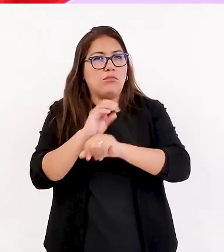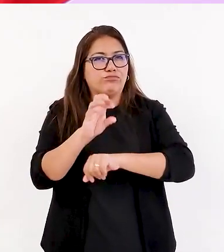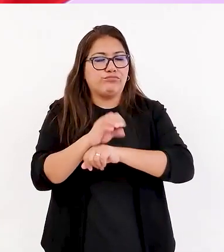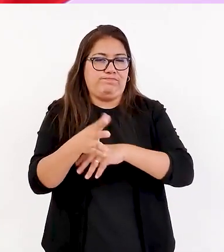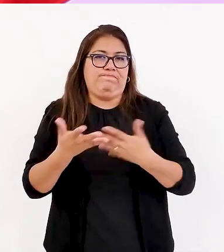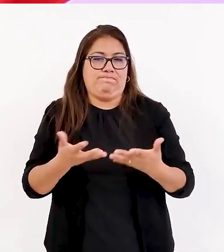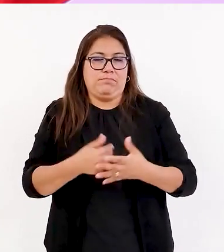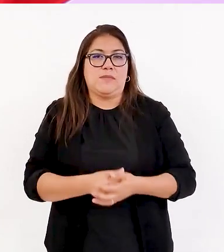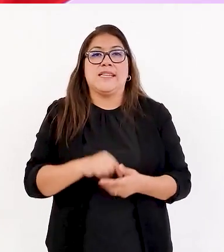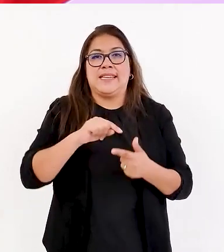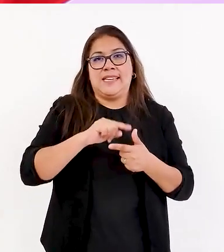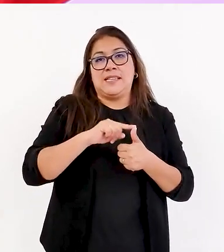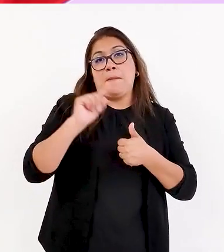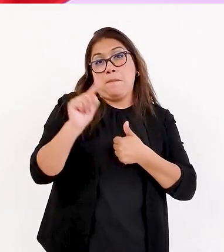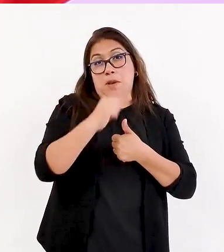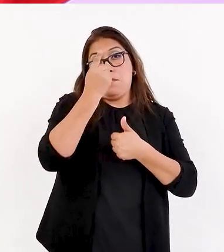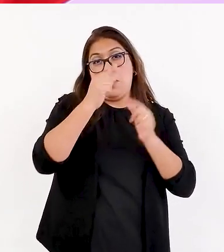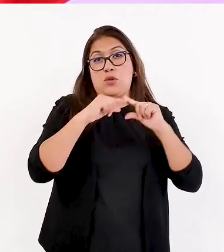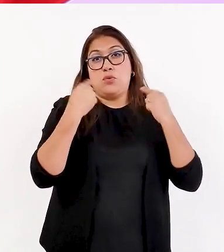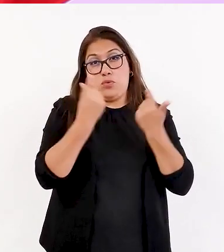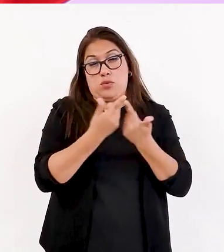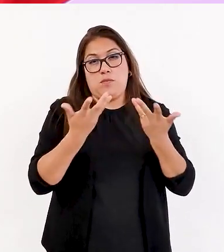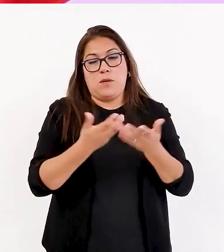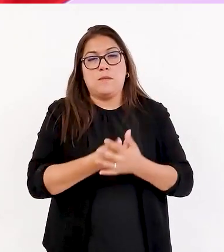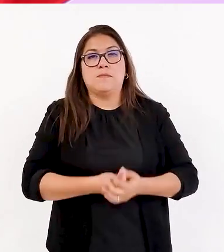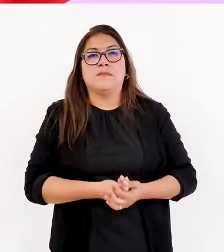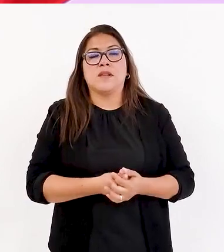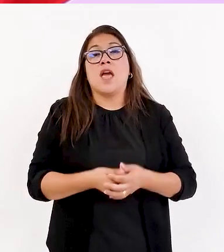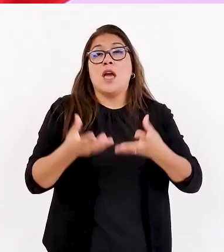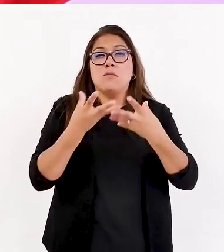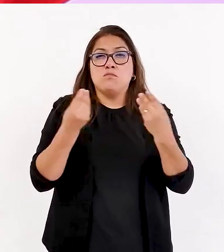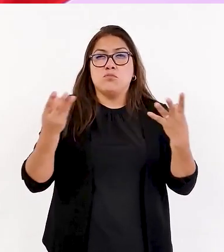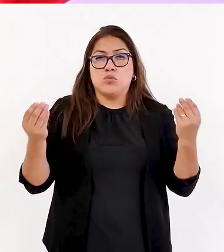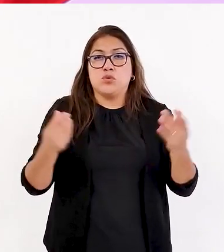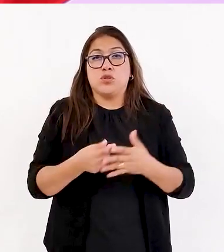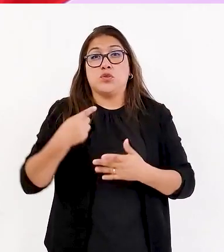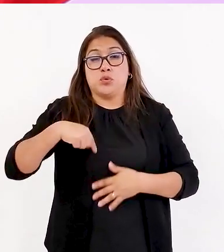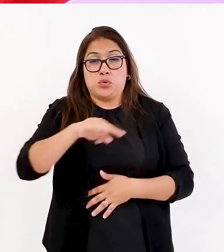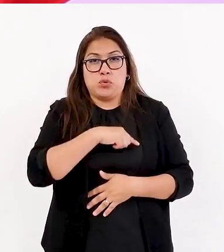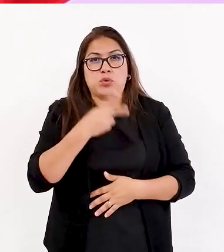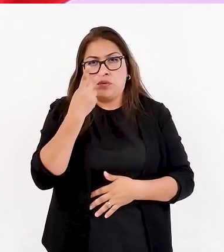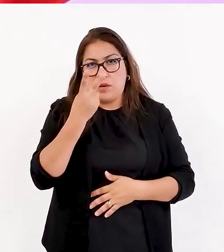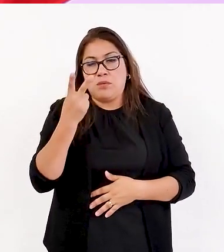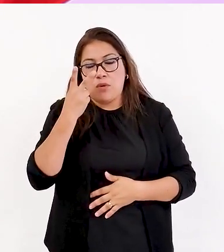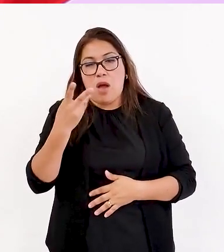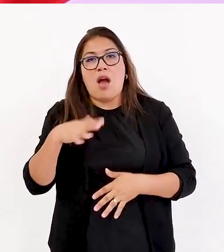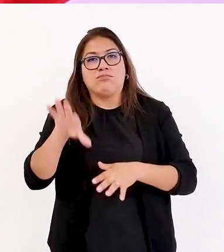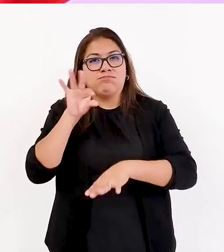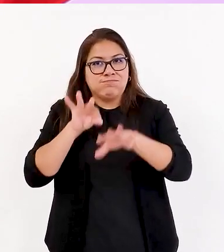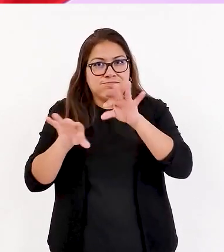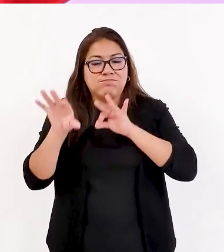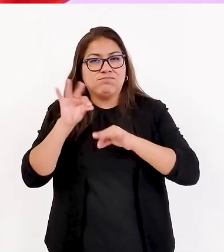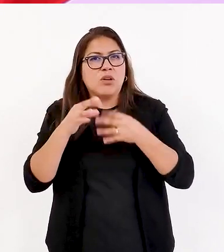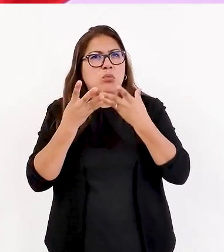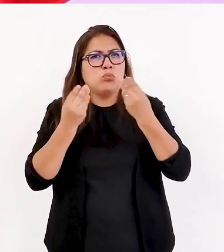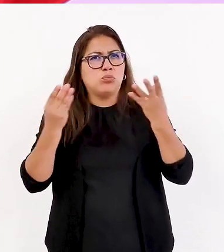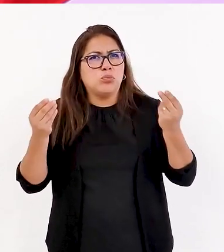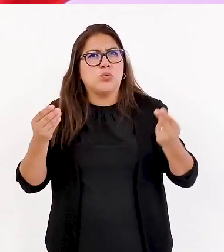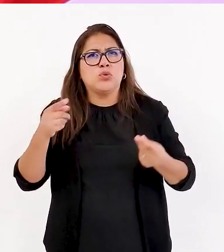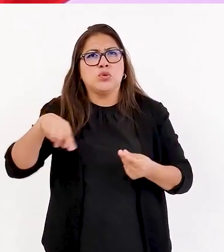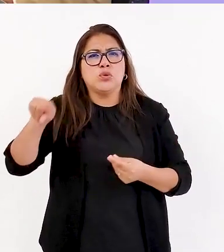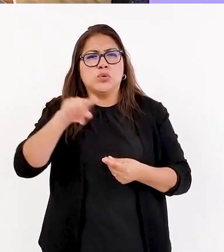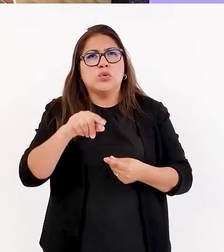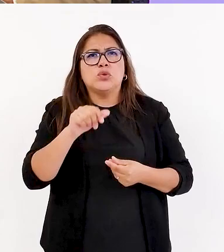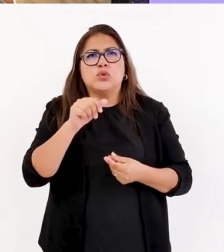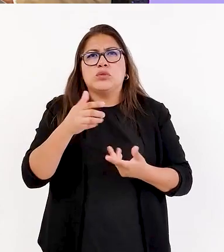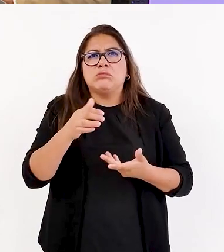ese es un primer nivel. Mucho de los... Hemos descubierto también que muchas de las inquietudes son